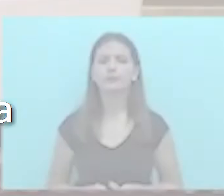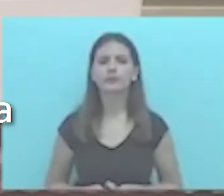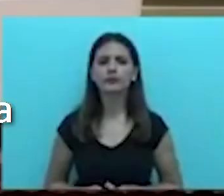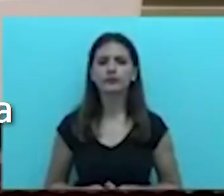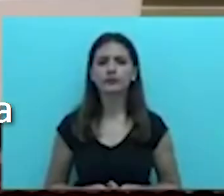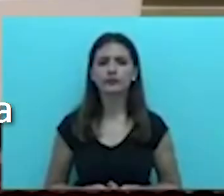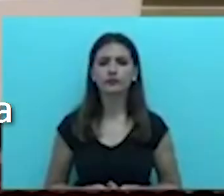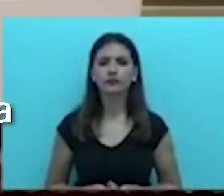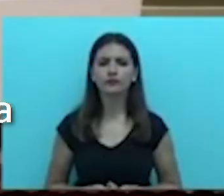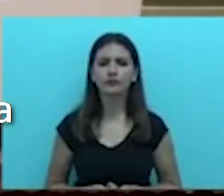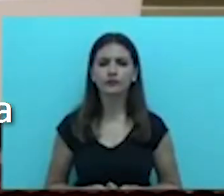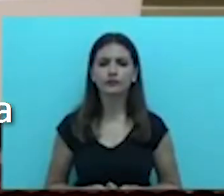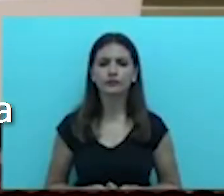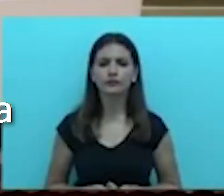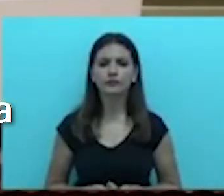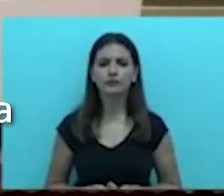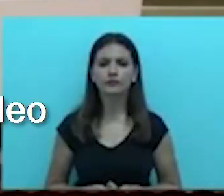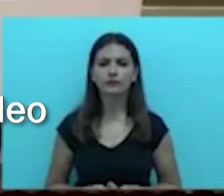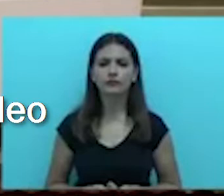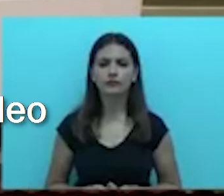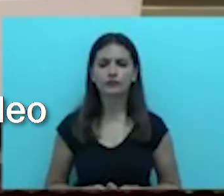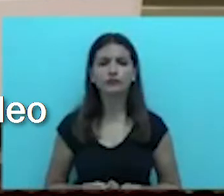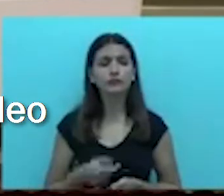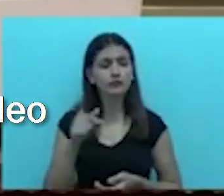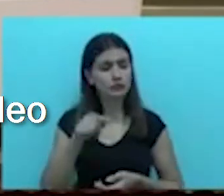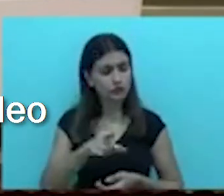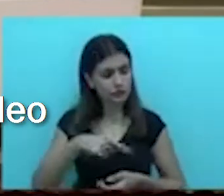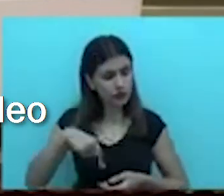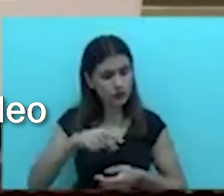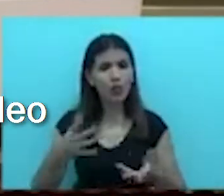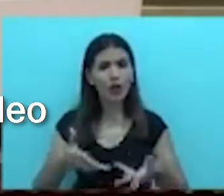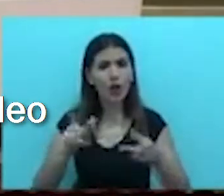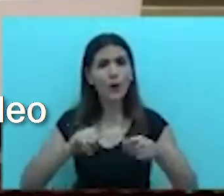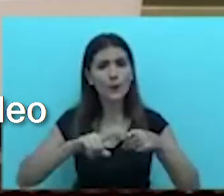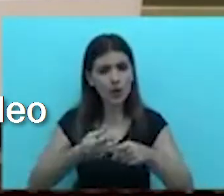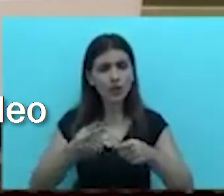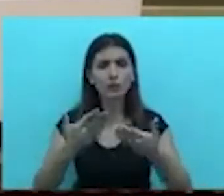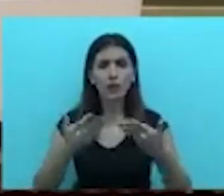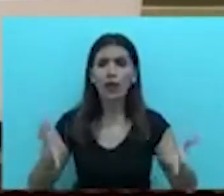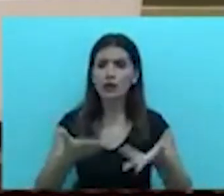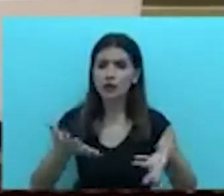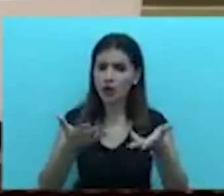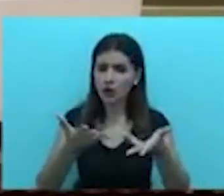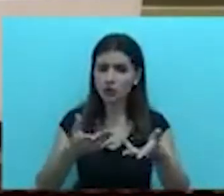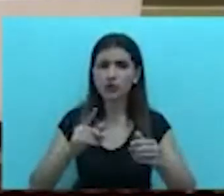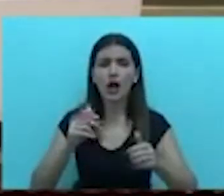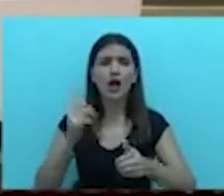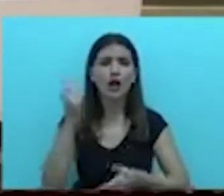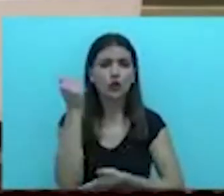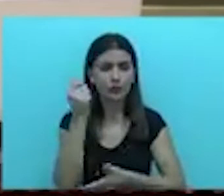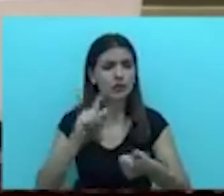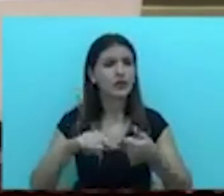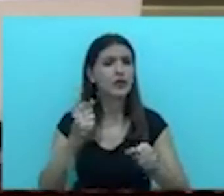Además de llevar adelante una política activa para apoyar la economía, la generación de empleo y defender el trabajo,